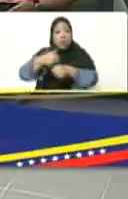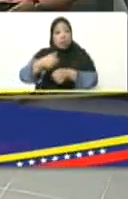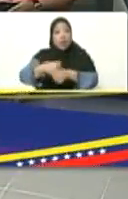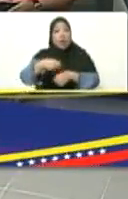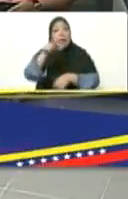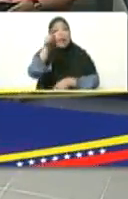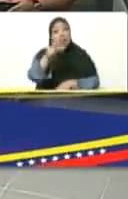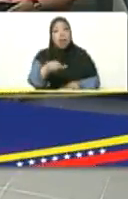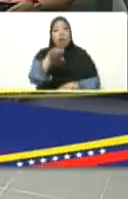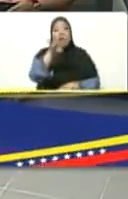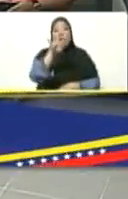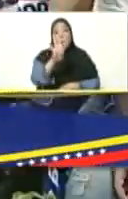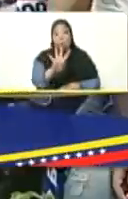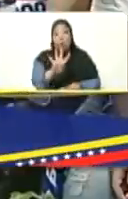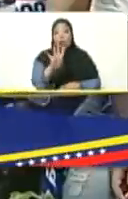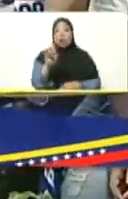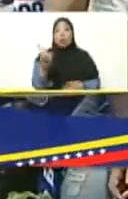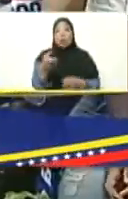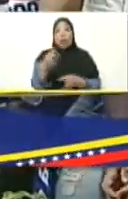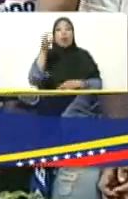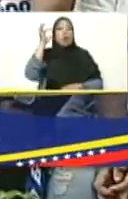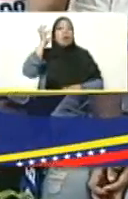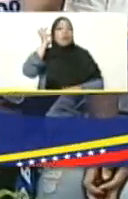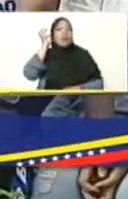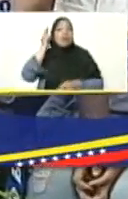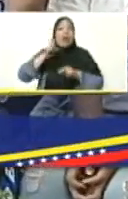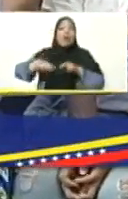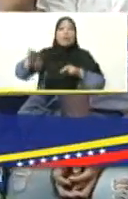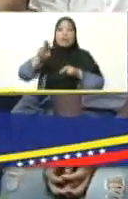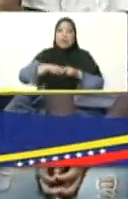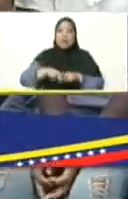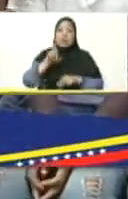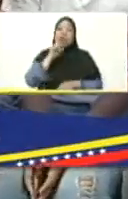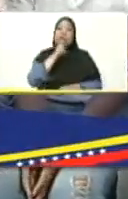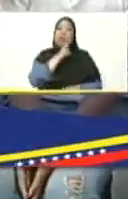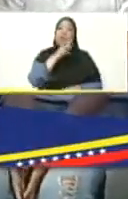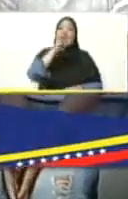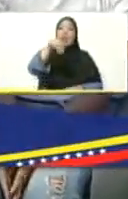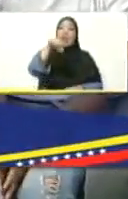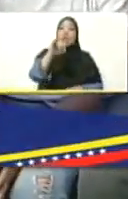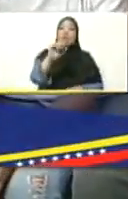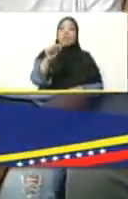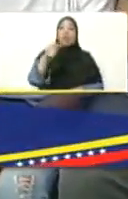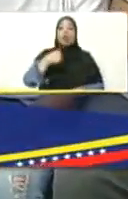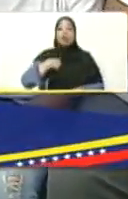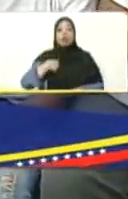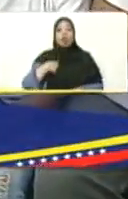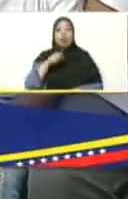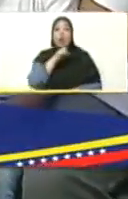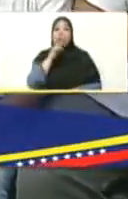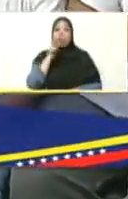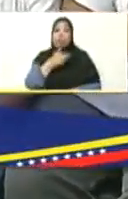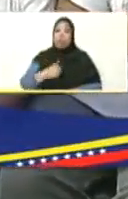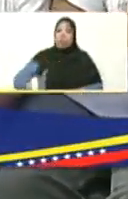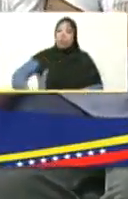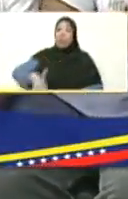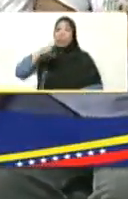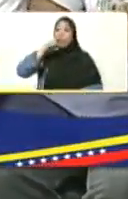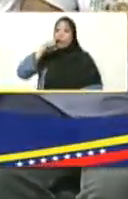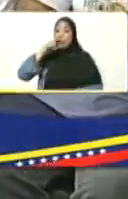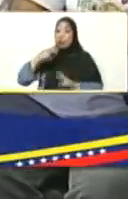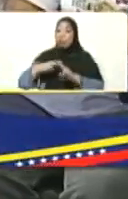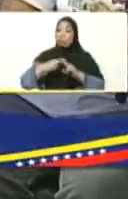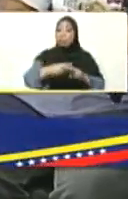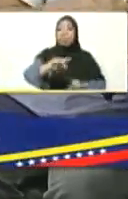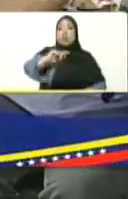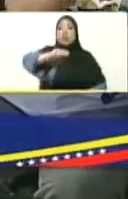grado, se llama Mía. Bueno, presidente, yo quiero, primero que nada, en nombre de usted darle las llaves de esta vivienda. Bueno, símbolo de